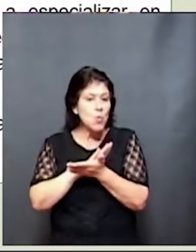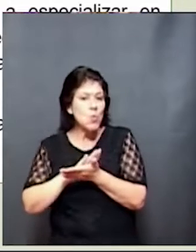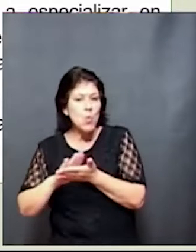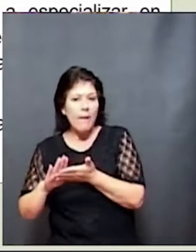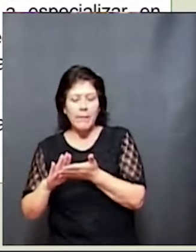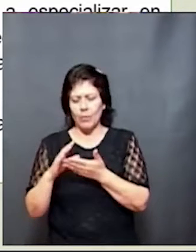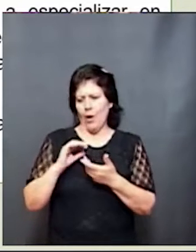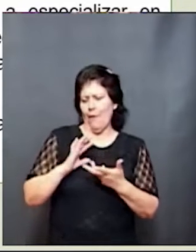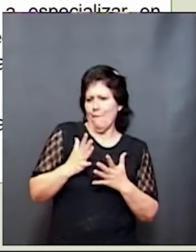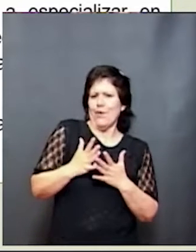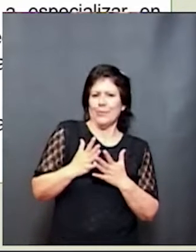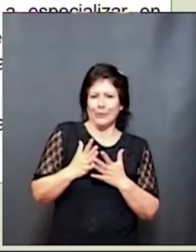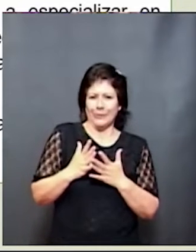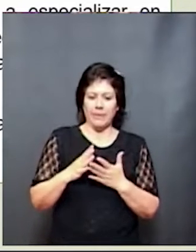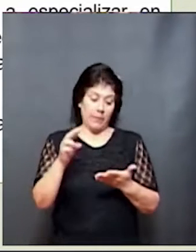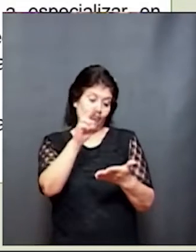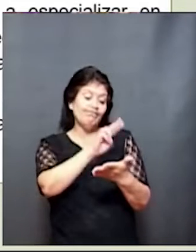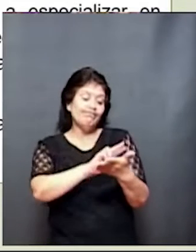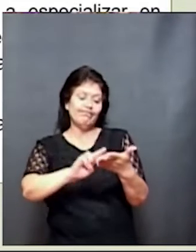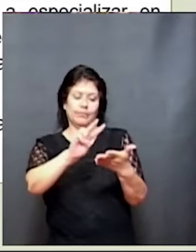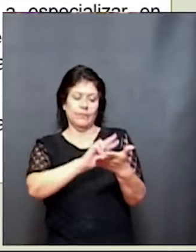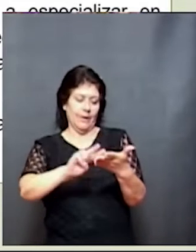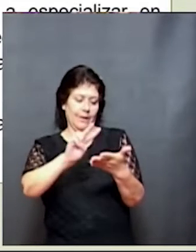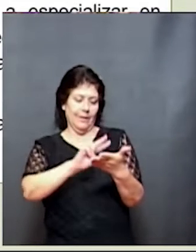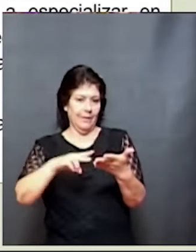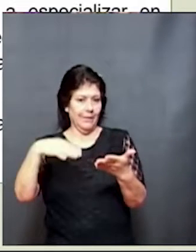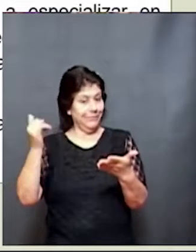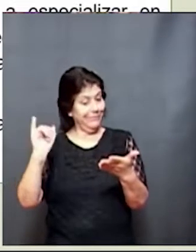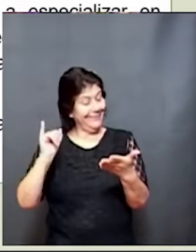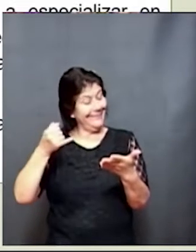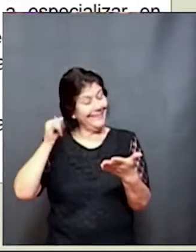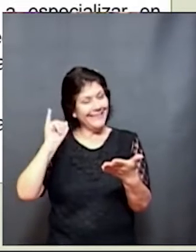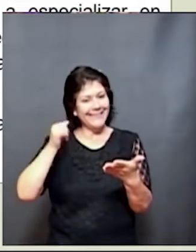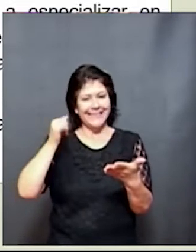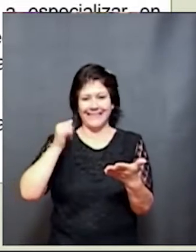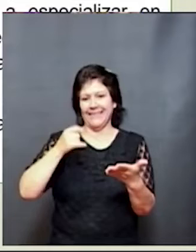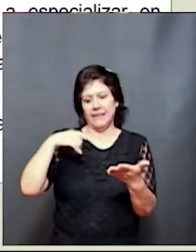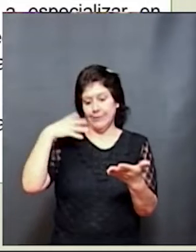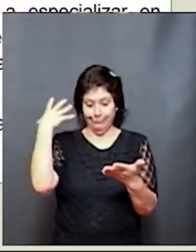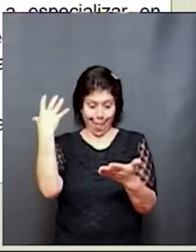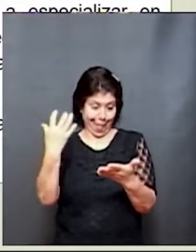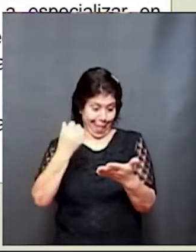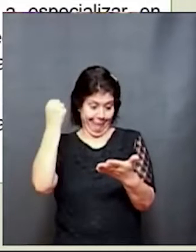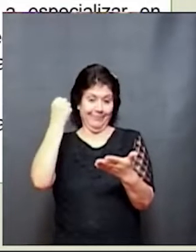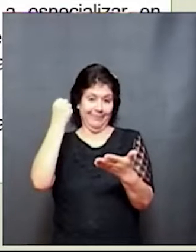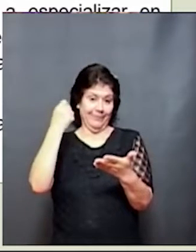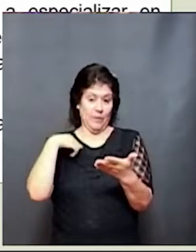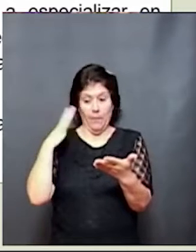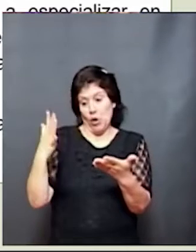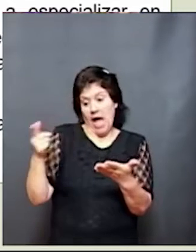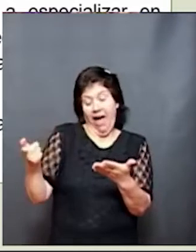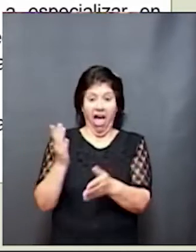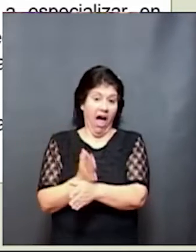lectura. La lectura es una habilidad que sí o sí se tiene que lograr a través de la instrucción formal